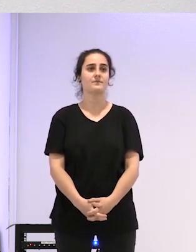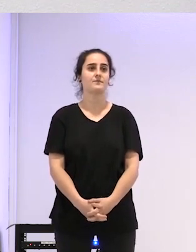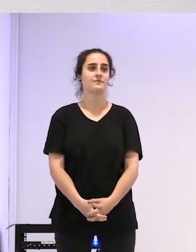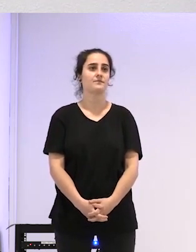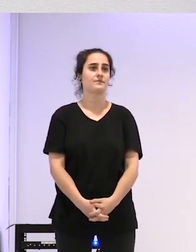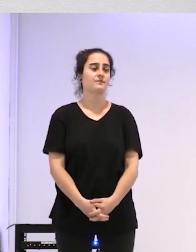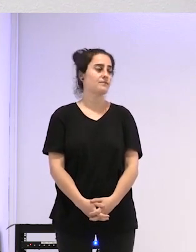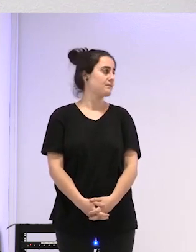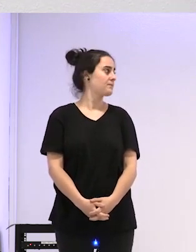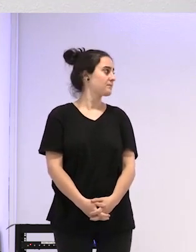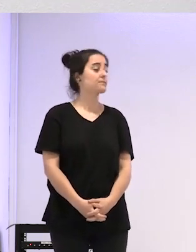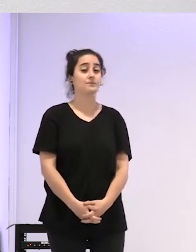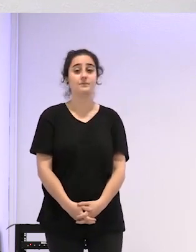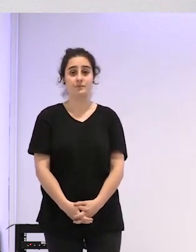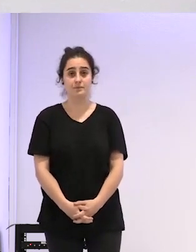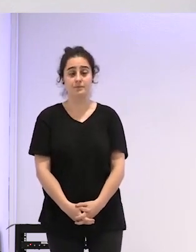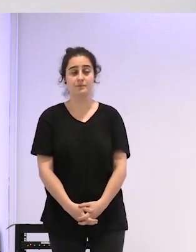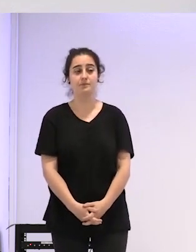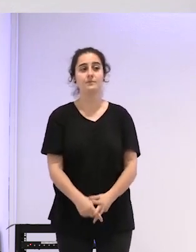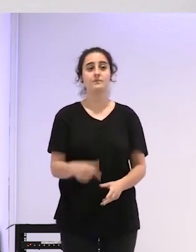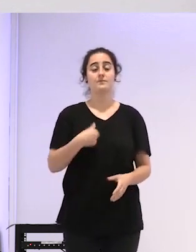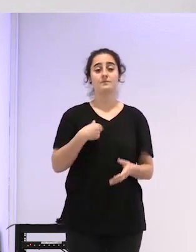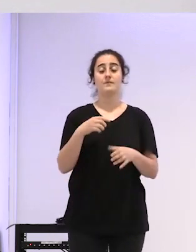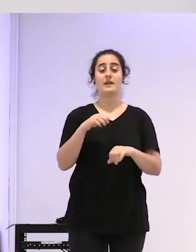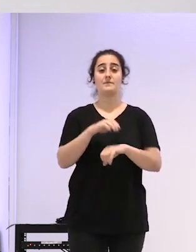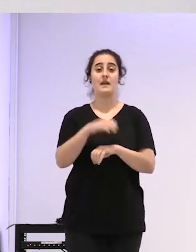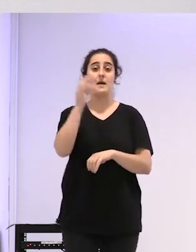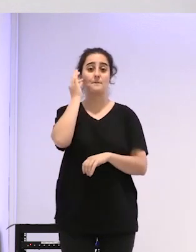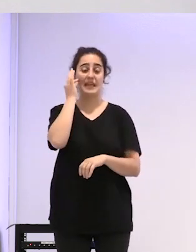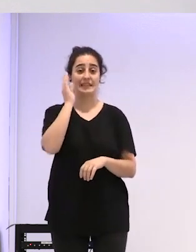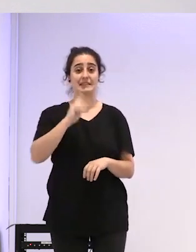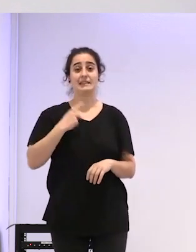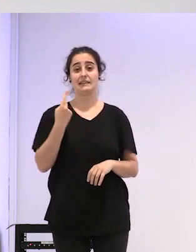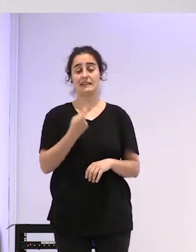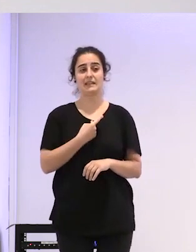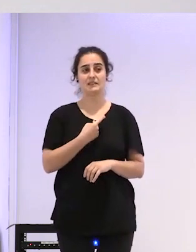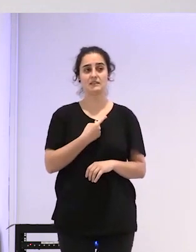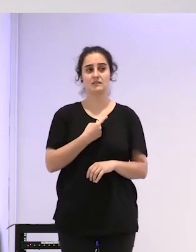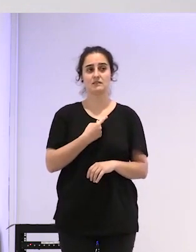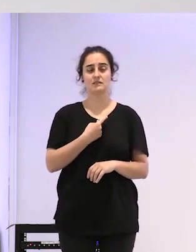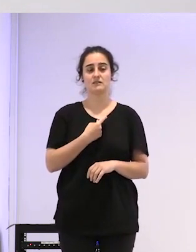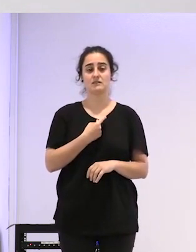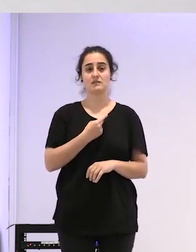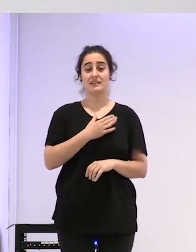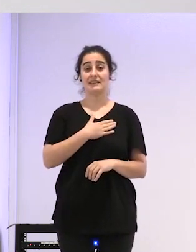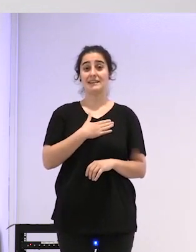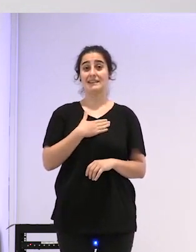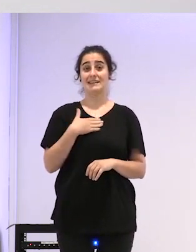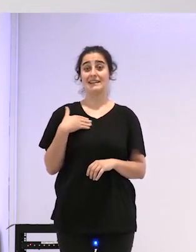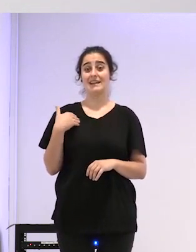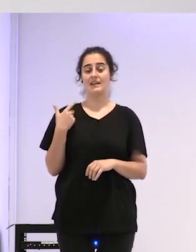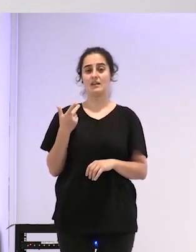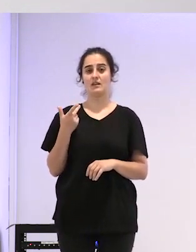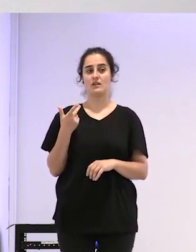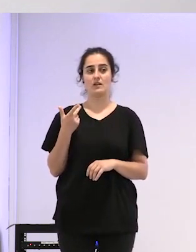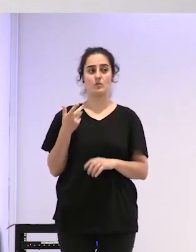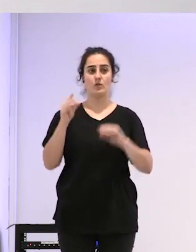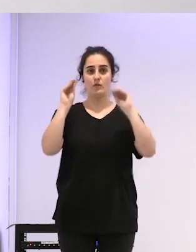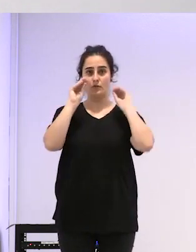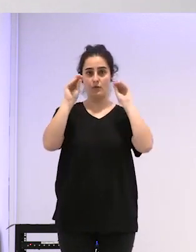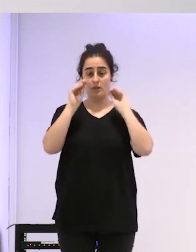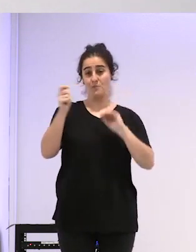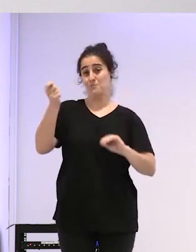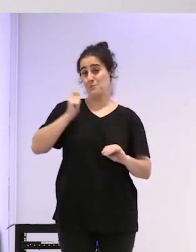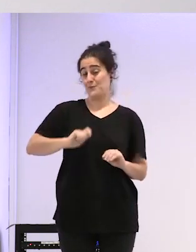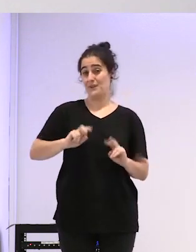sí yo de hecho tengo una amiga trans que va tiene pensado hacer una FP de de